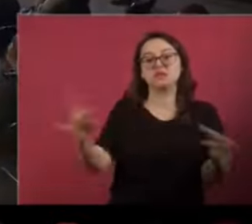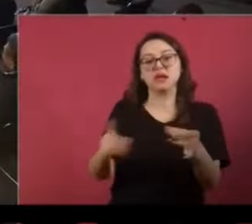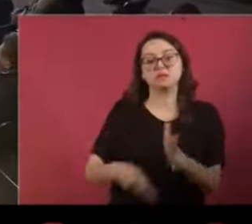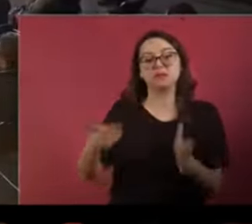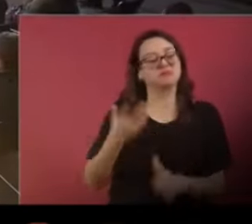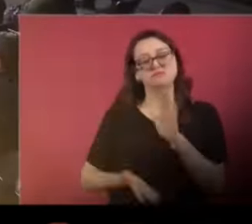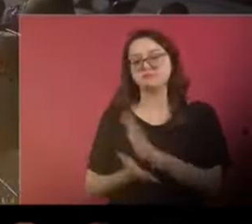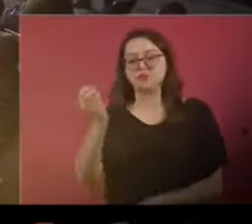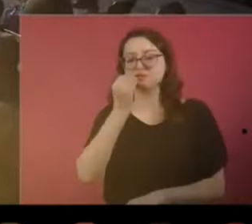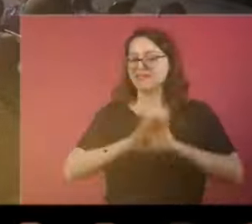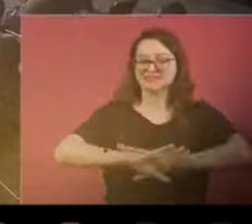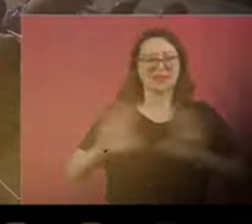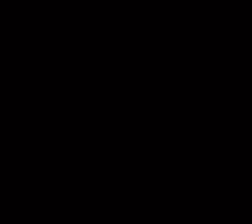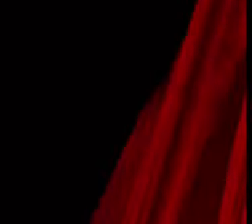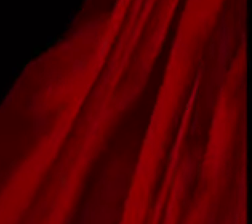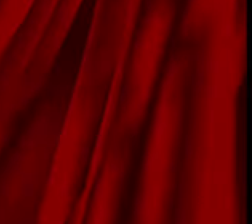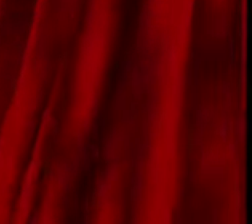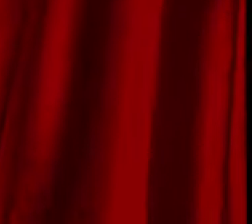Ya, vámonos a asayunar.